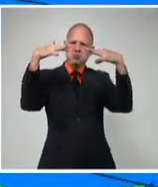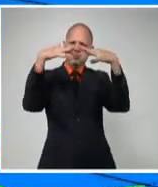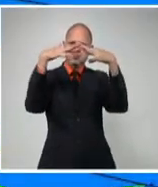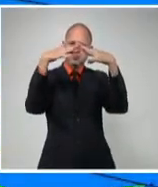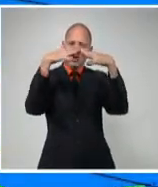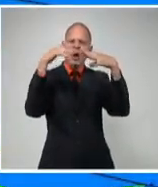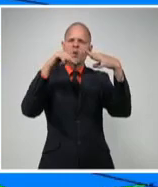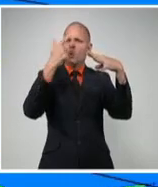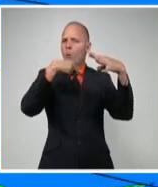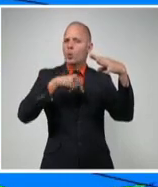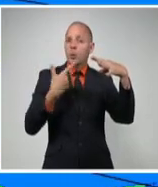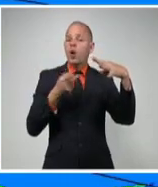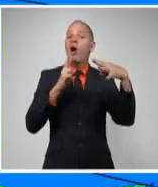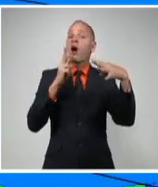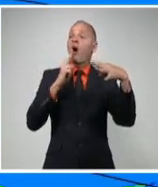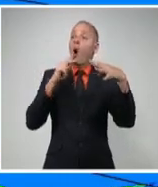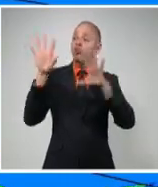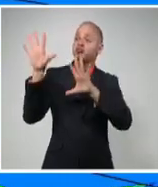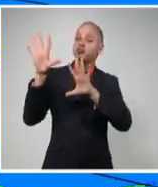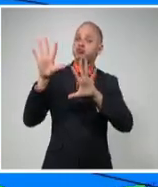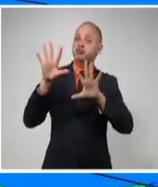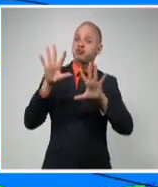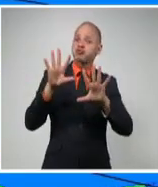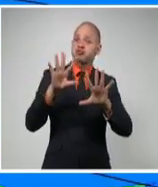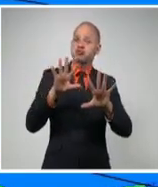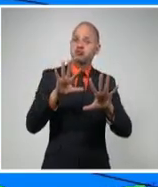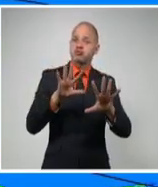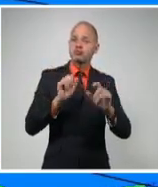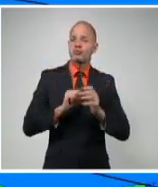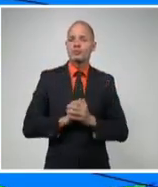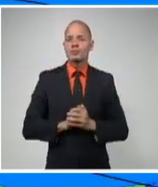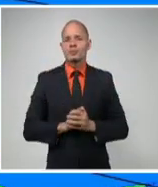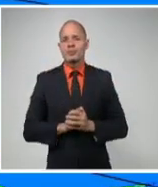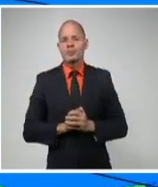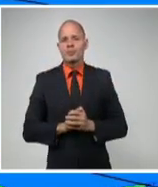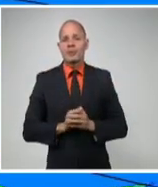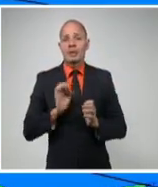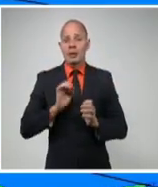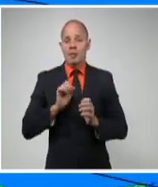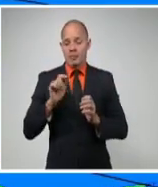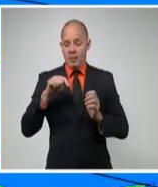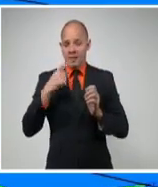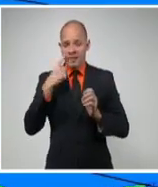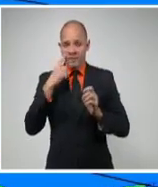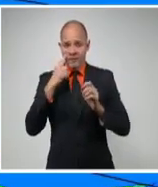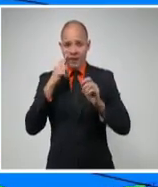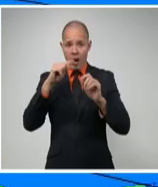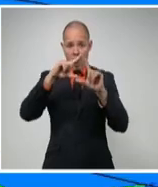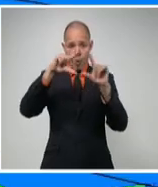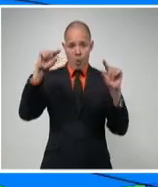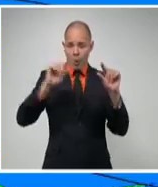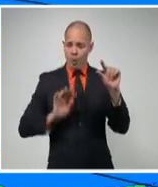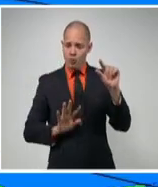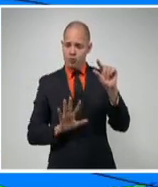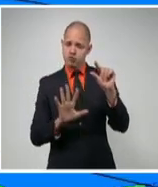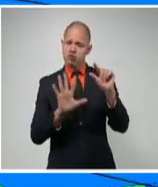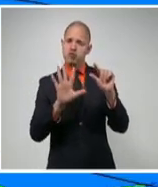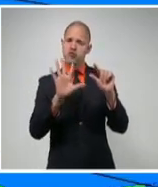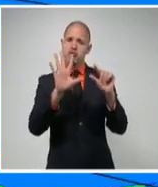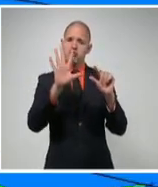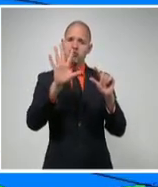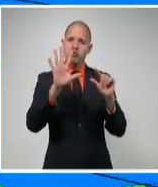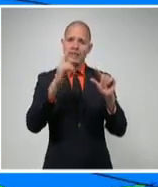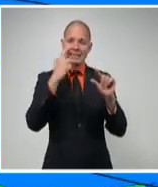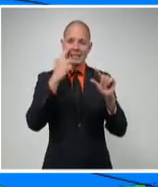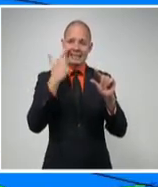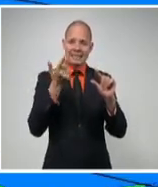vaguada sobre la parte occidental de nuestro territorio y un flujo del suroeste en los niveles altos de la tropósfera. Pero observen